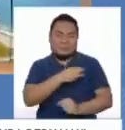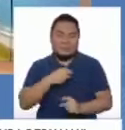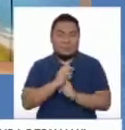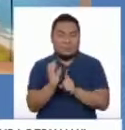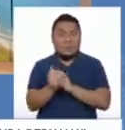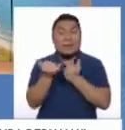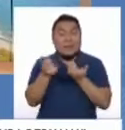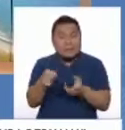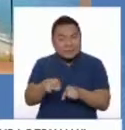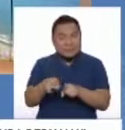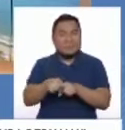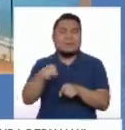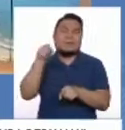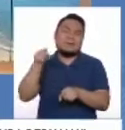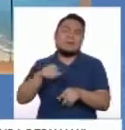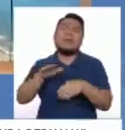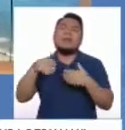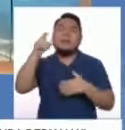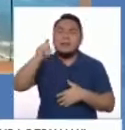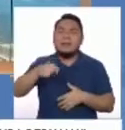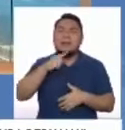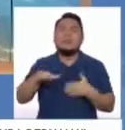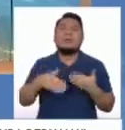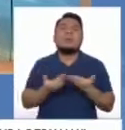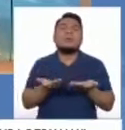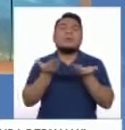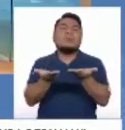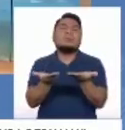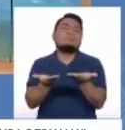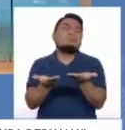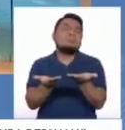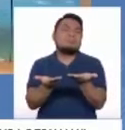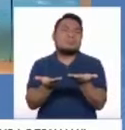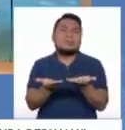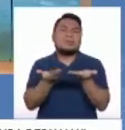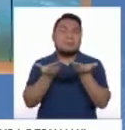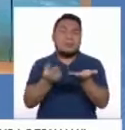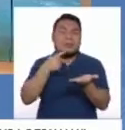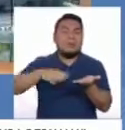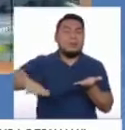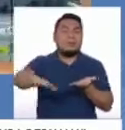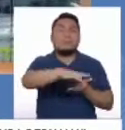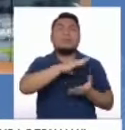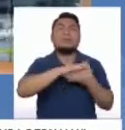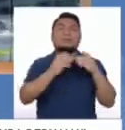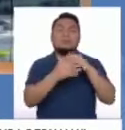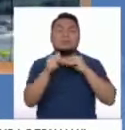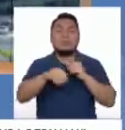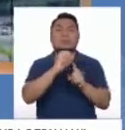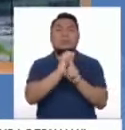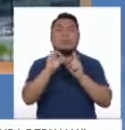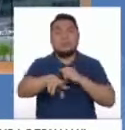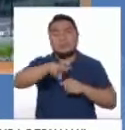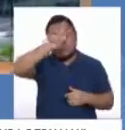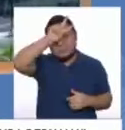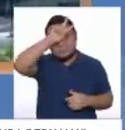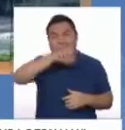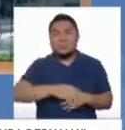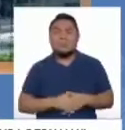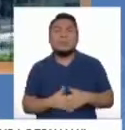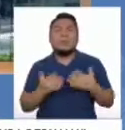caso del INC, veía o velada sobre todo por la parte del patrimonio histórico y cultural de nuestro país,